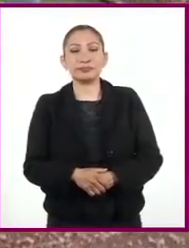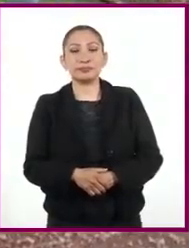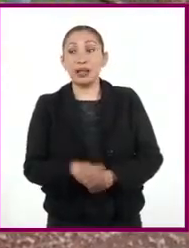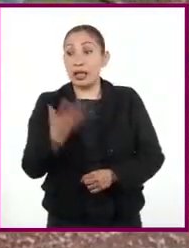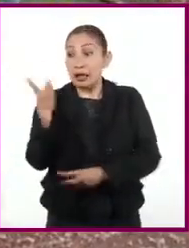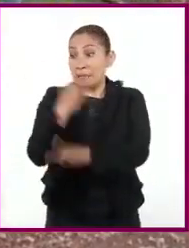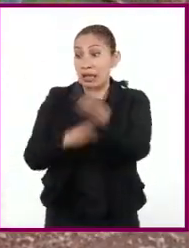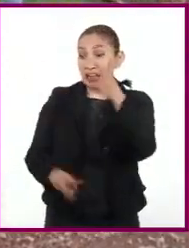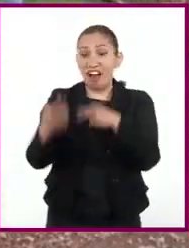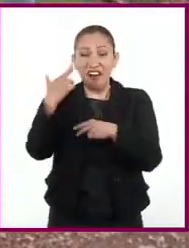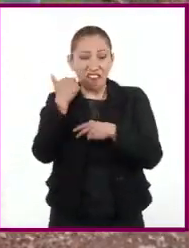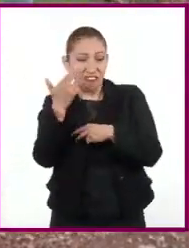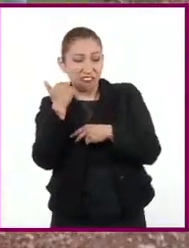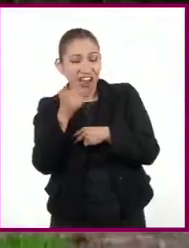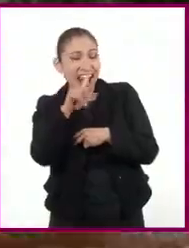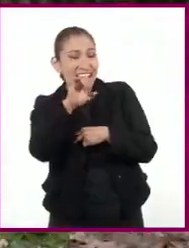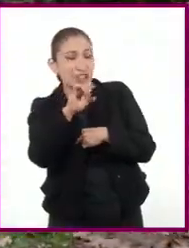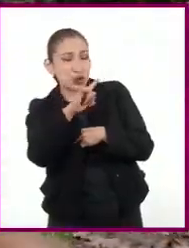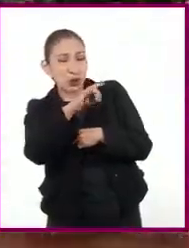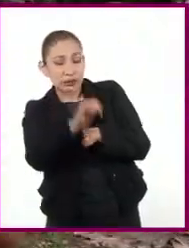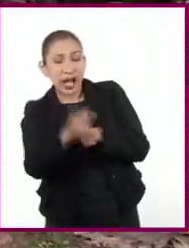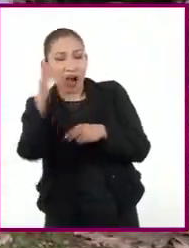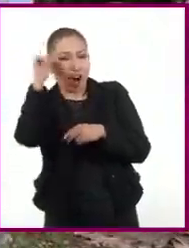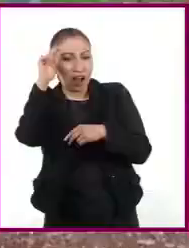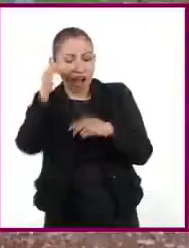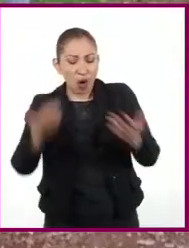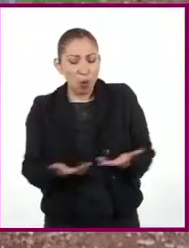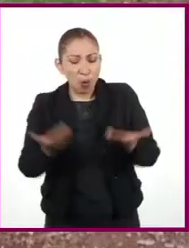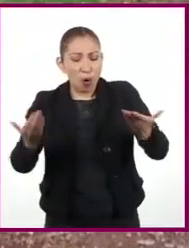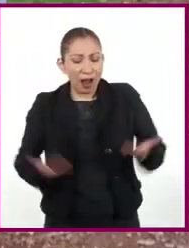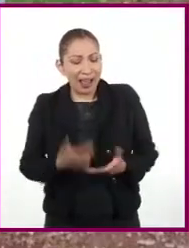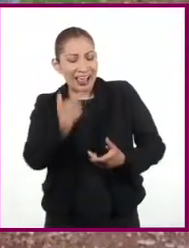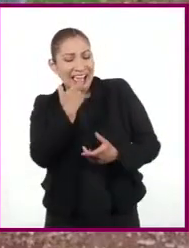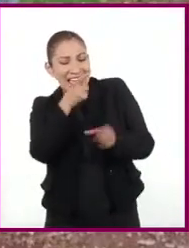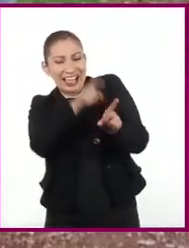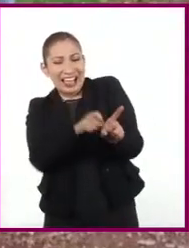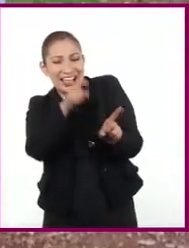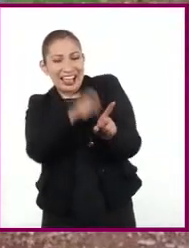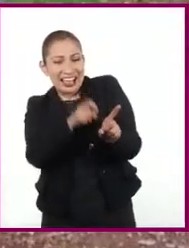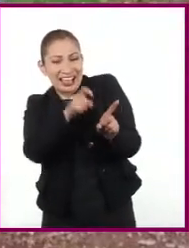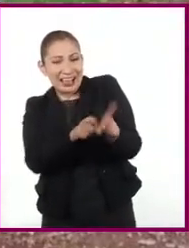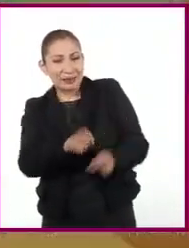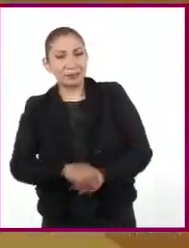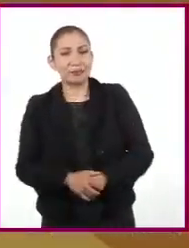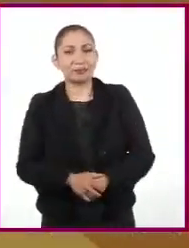Llegaron los rodeores, lechuzas y conejos Bailaron todos juntos, se burlaron a lo lejos